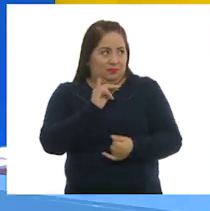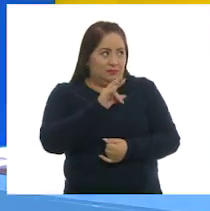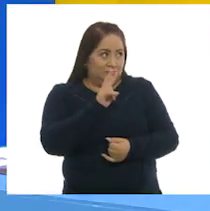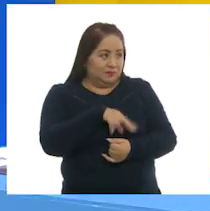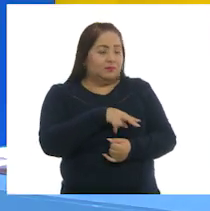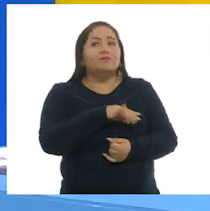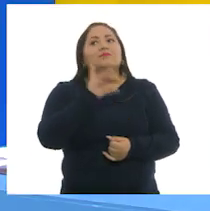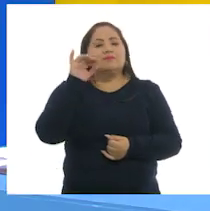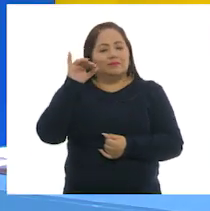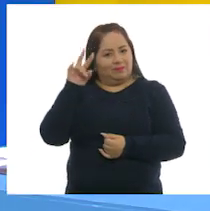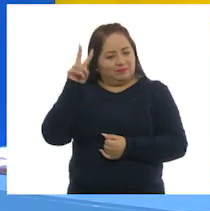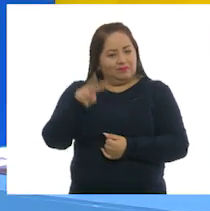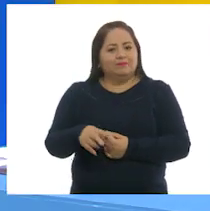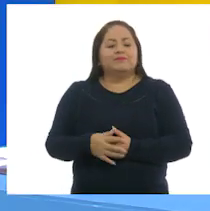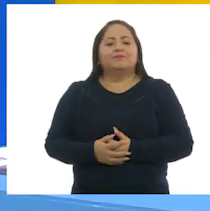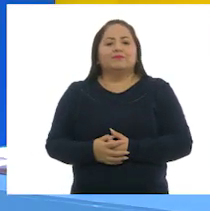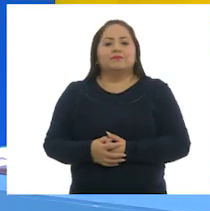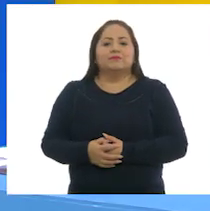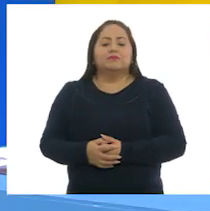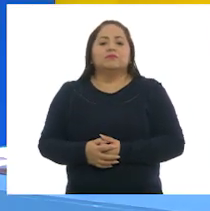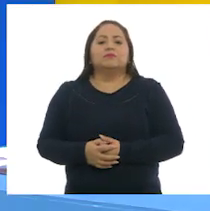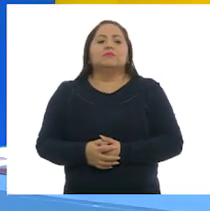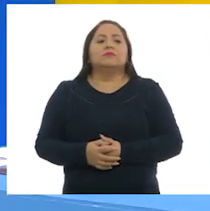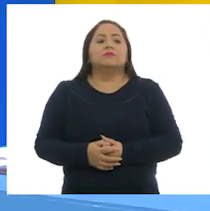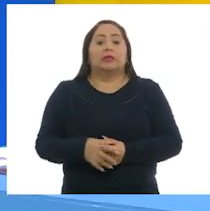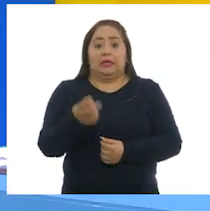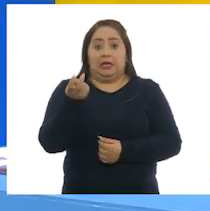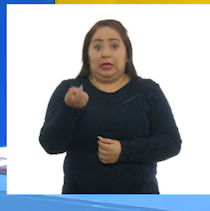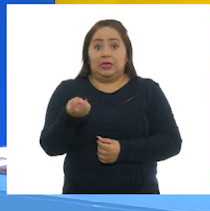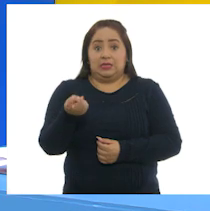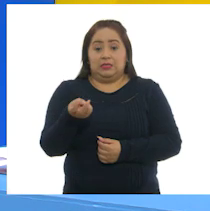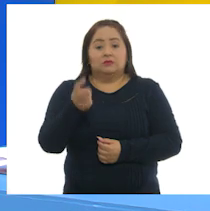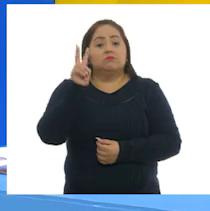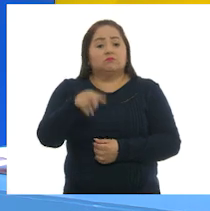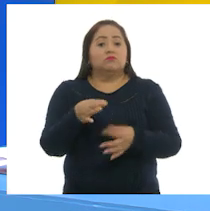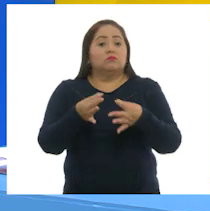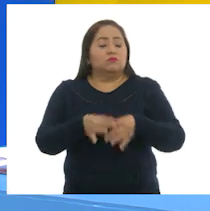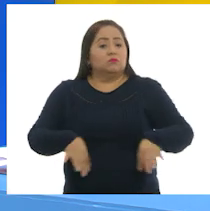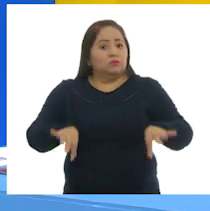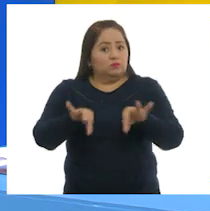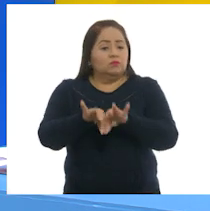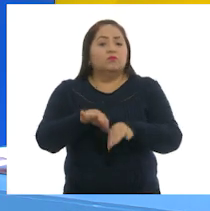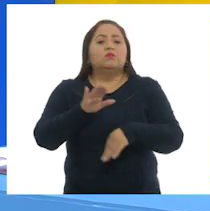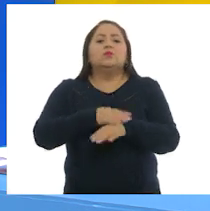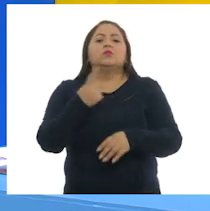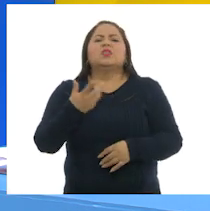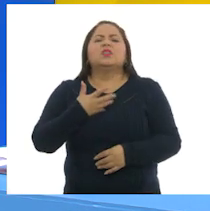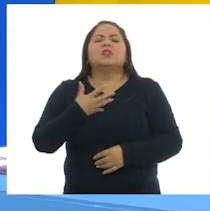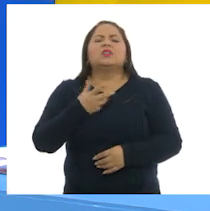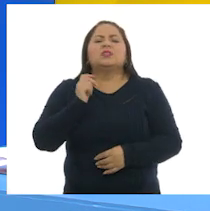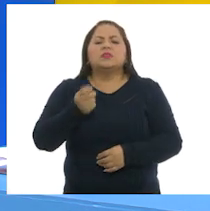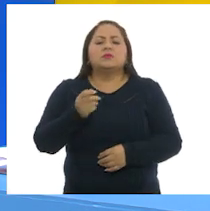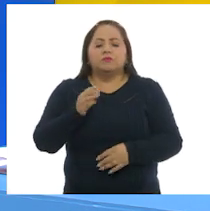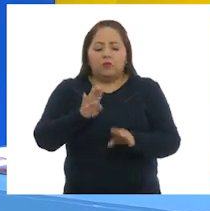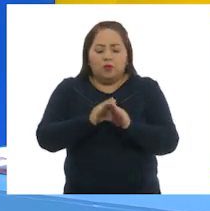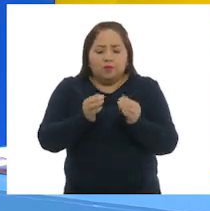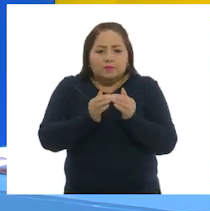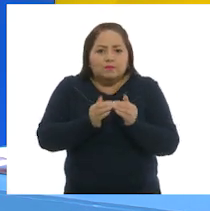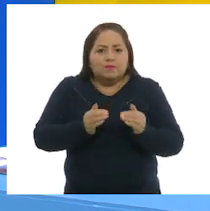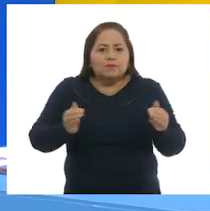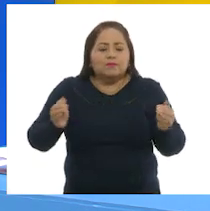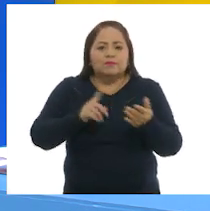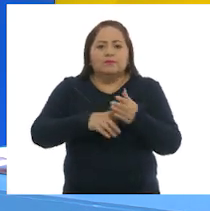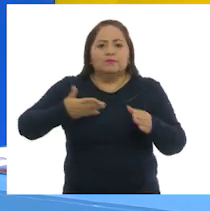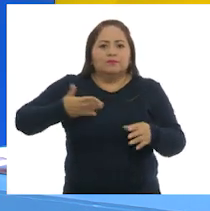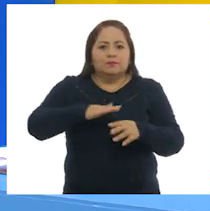Sí, los crustáceos, así es. May, esto es bien importante. Esta actividad tiene como objetivo la cría de organismos